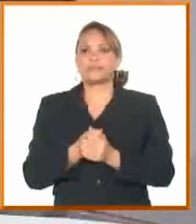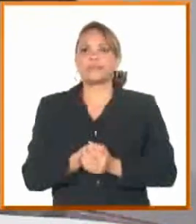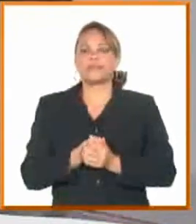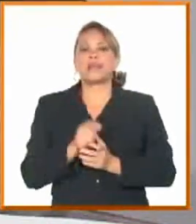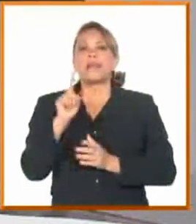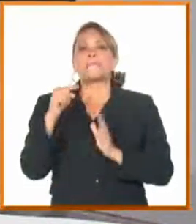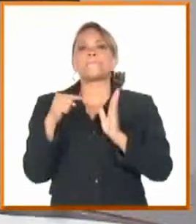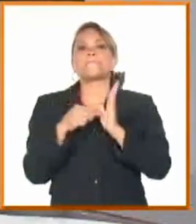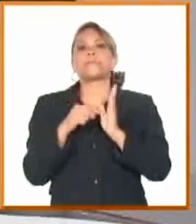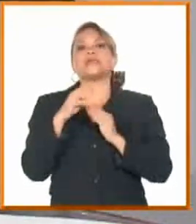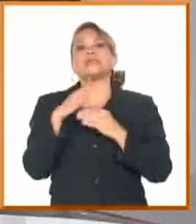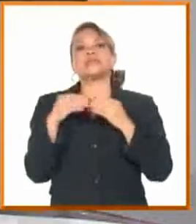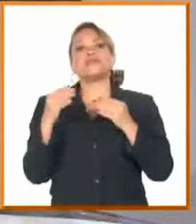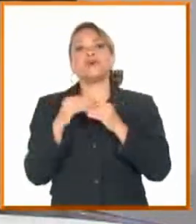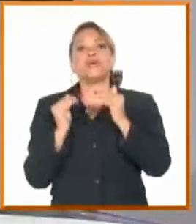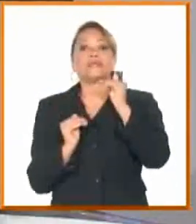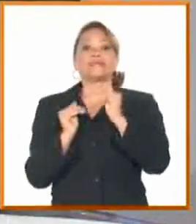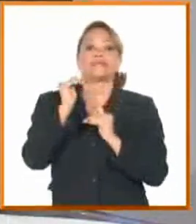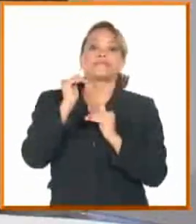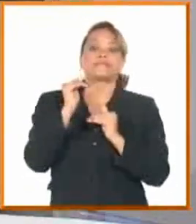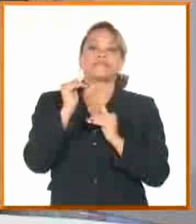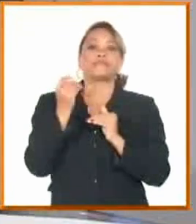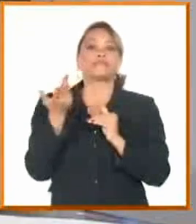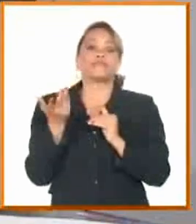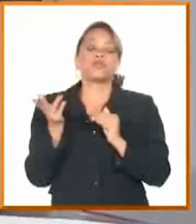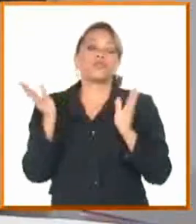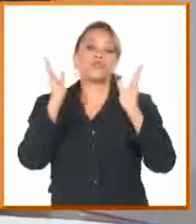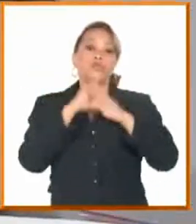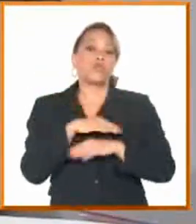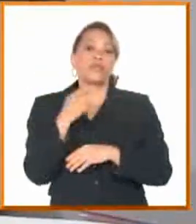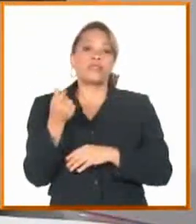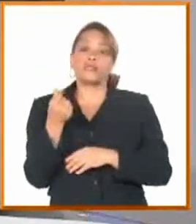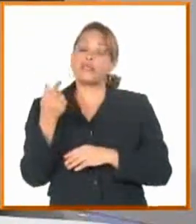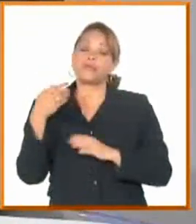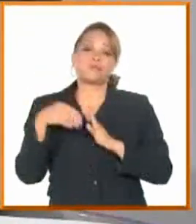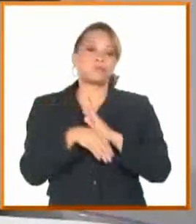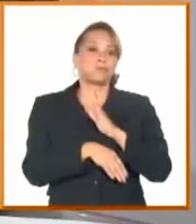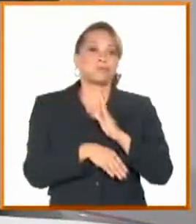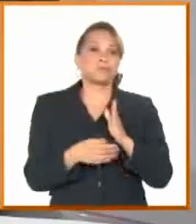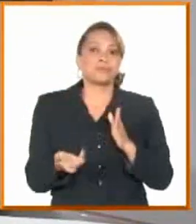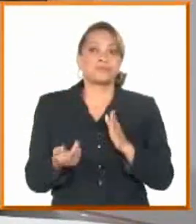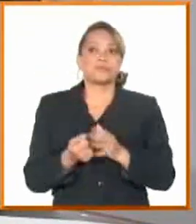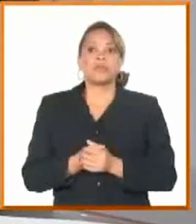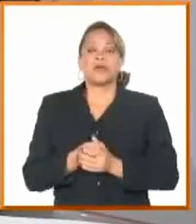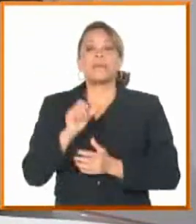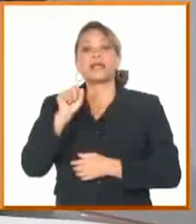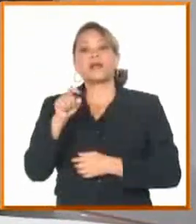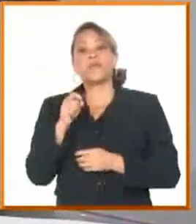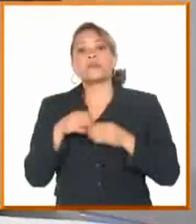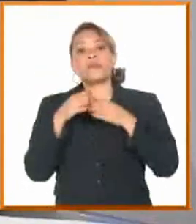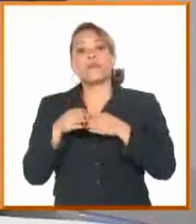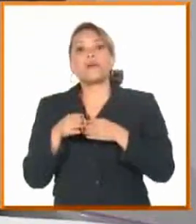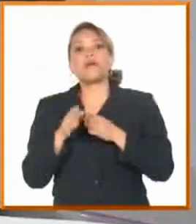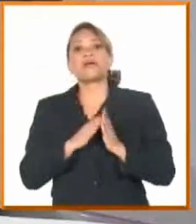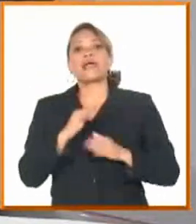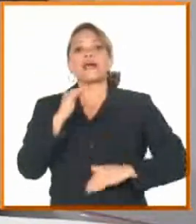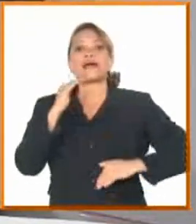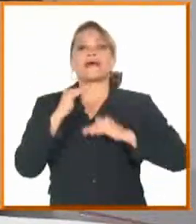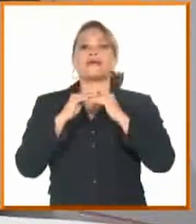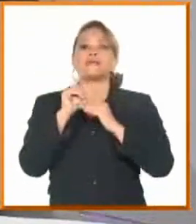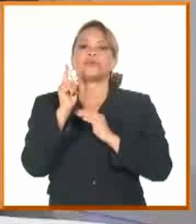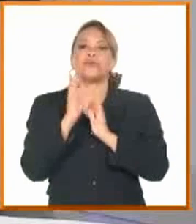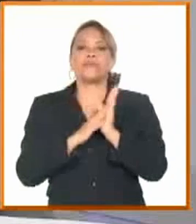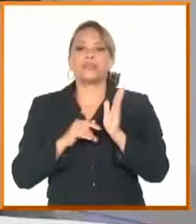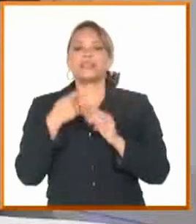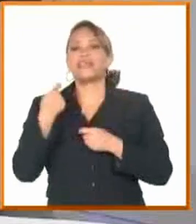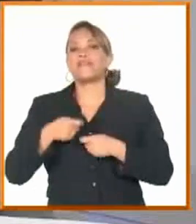O sea, son precios que tú tienes que disponer de cuatro millones y medio, cinco millones para comprar un barco que te da después para un mes. Y hay que pagar